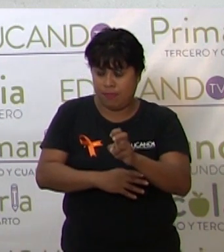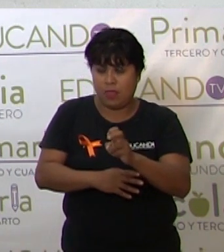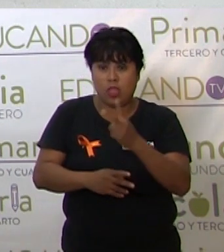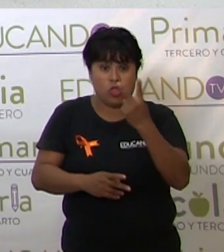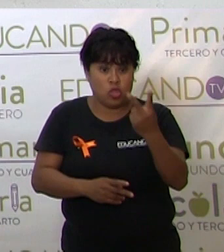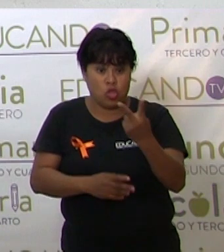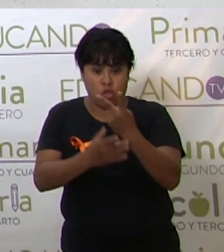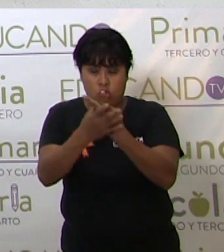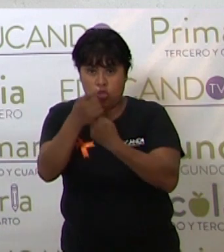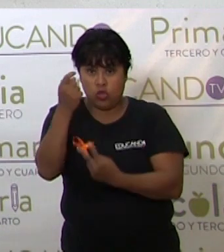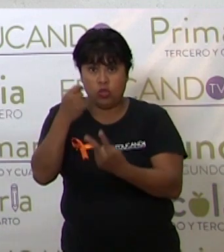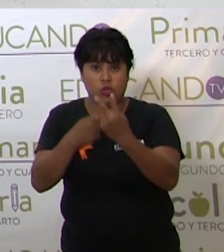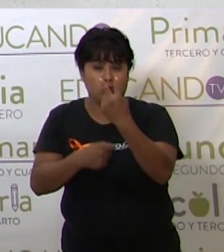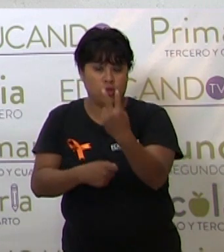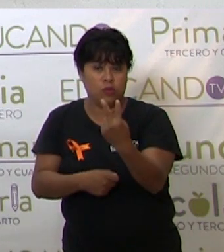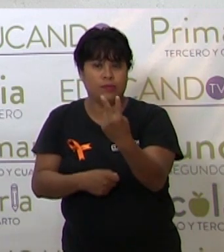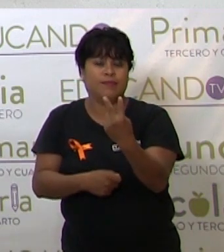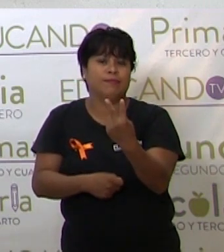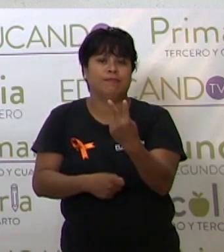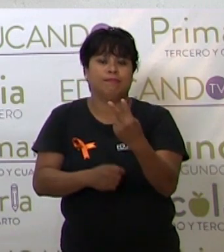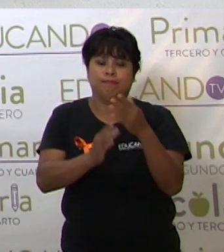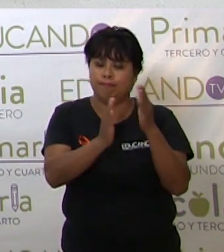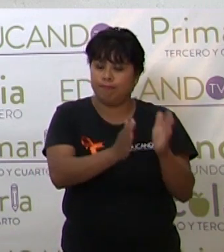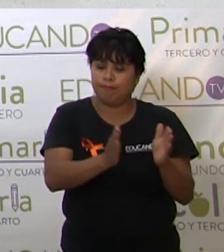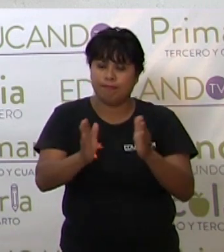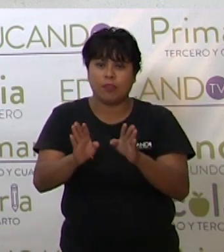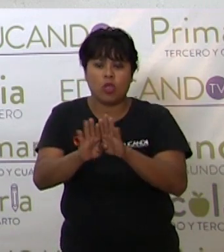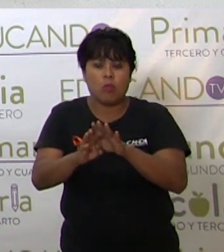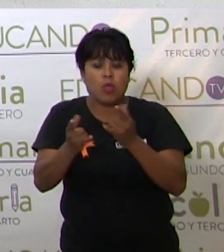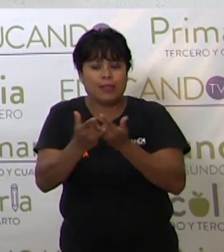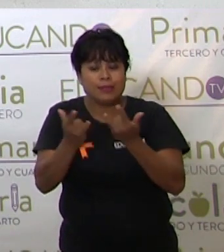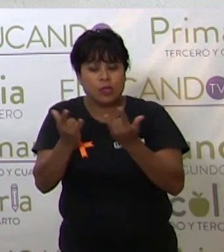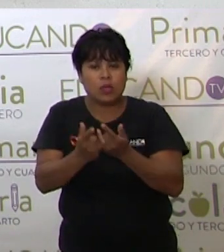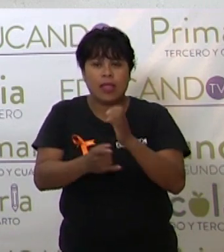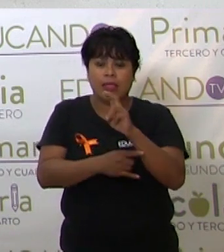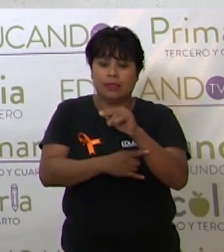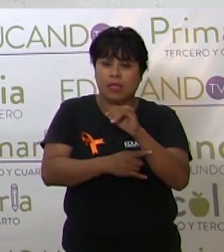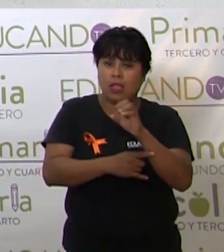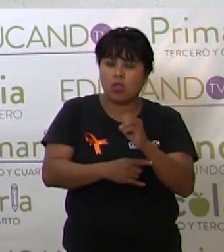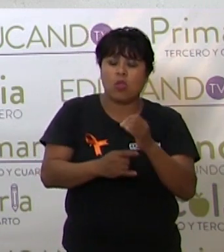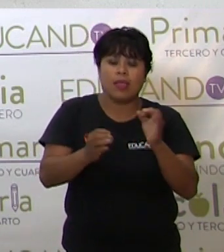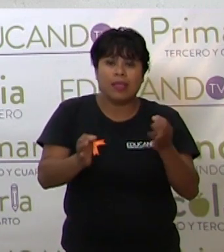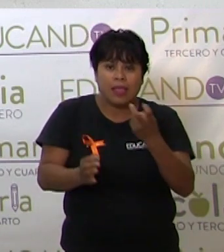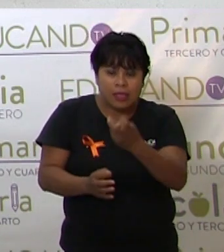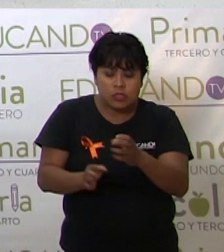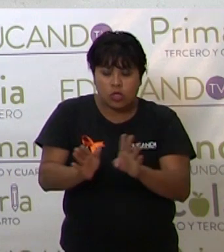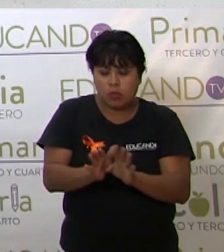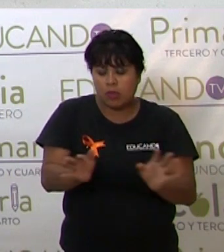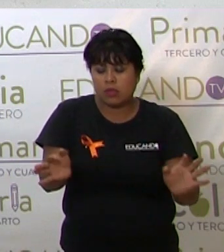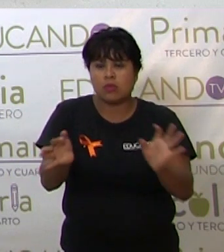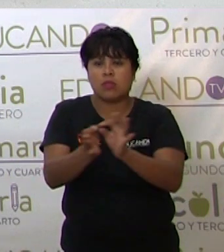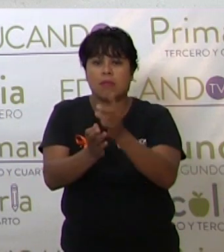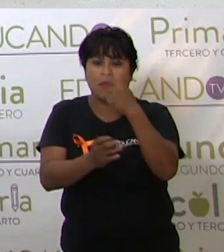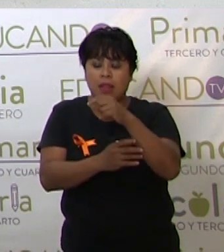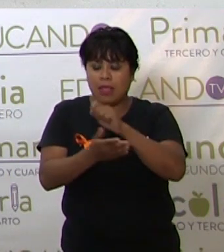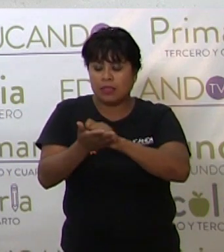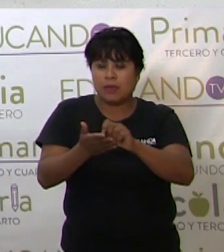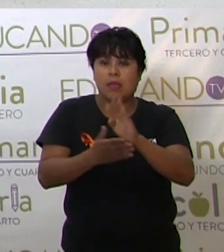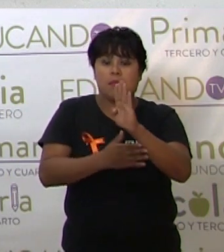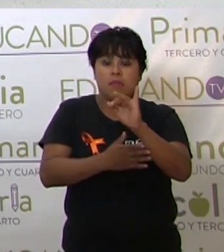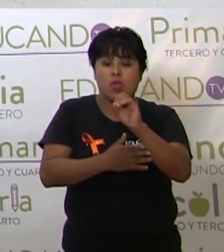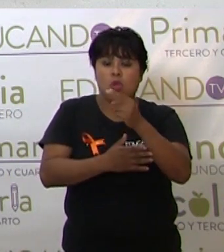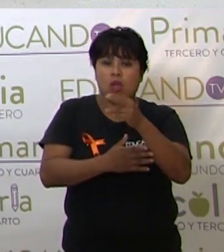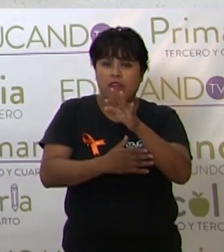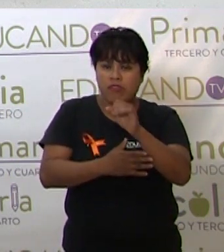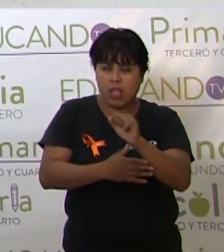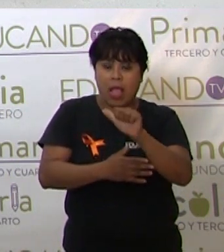dos formas, el método histórico y el ensayo se unen para escribir una biografía. Ahora, la